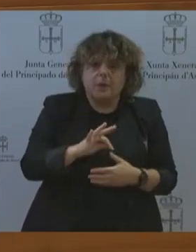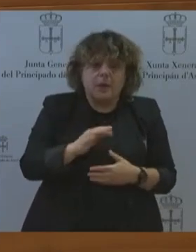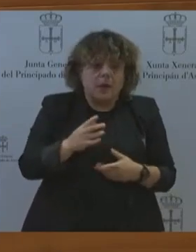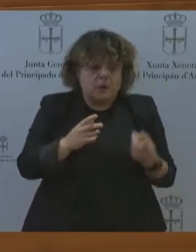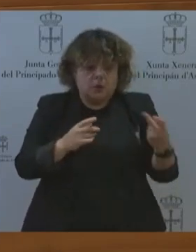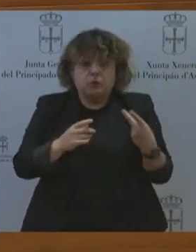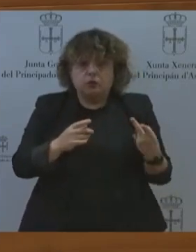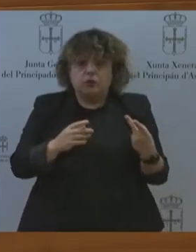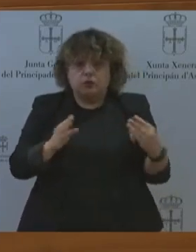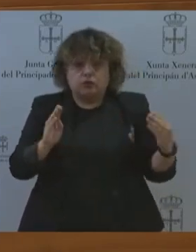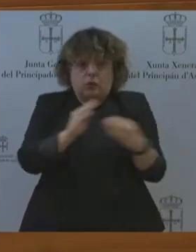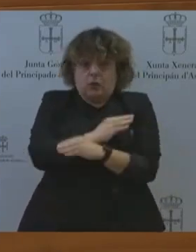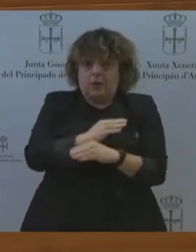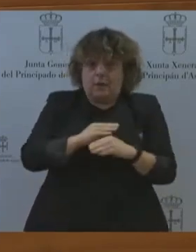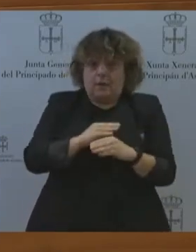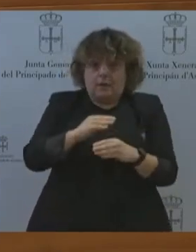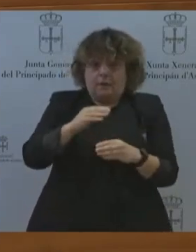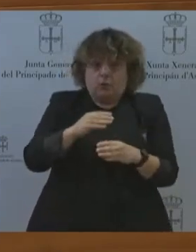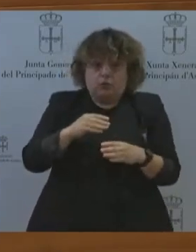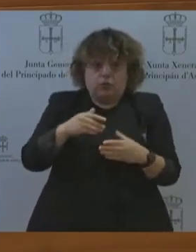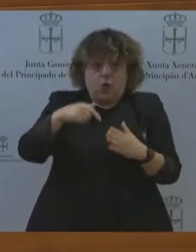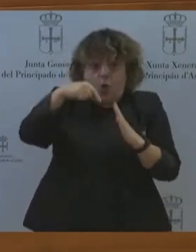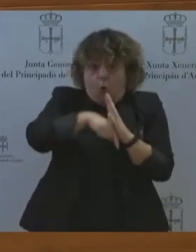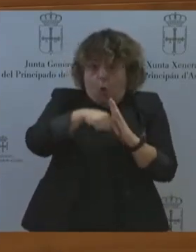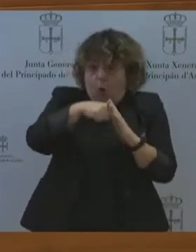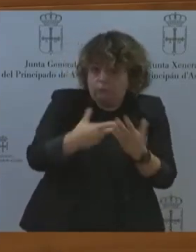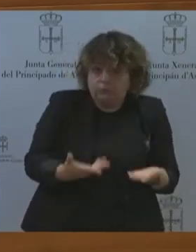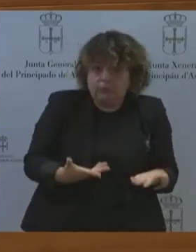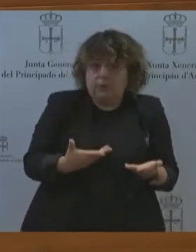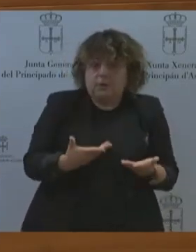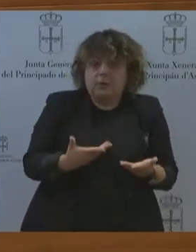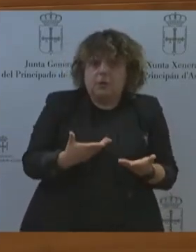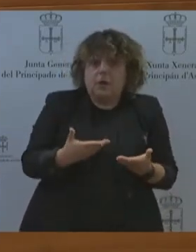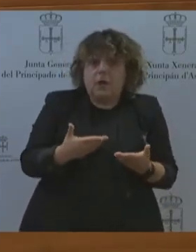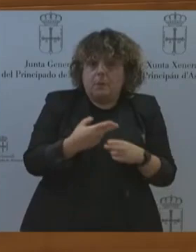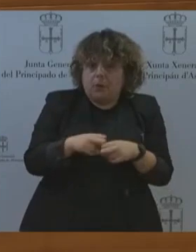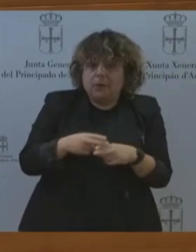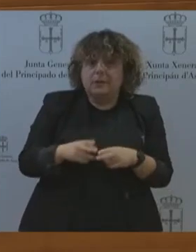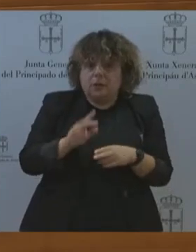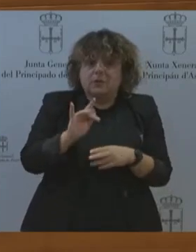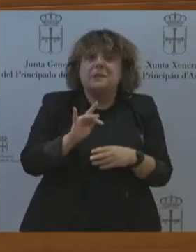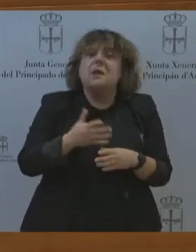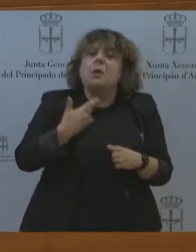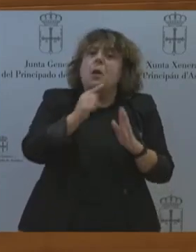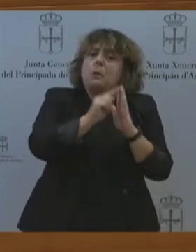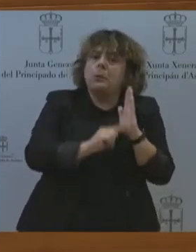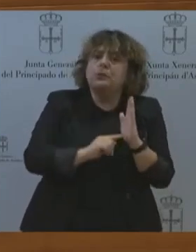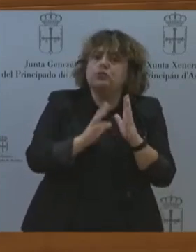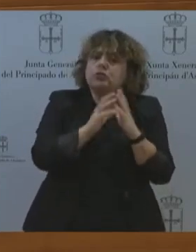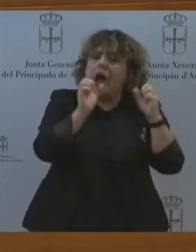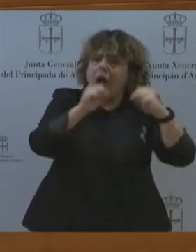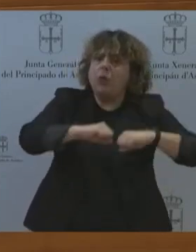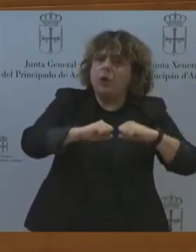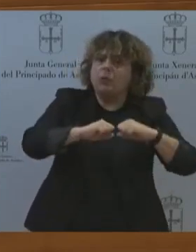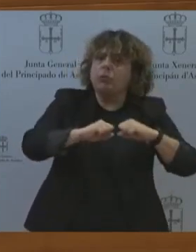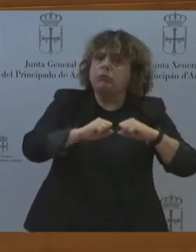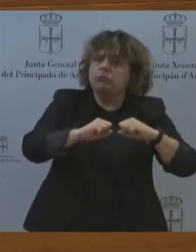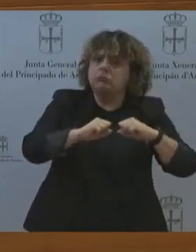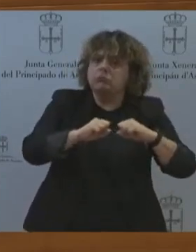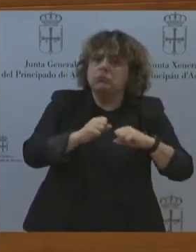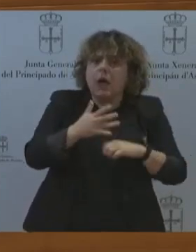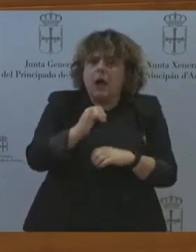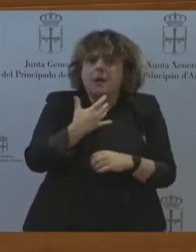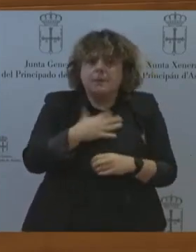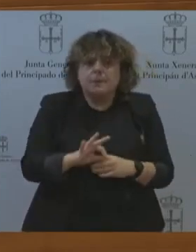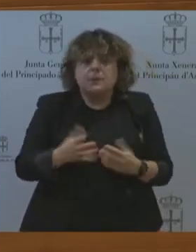Pero también creo que podemos encontrar algunos puntos de acuerdo. Es por esto por lo que, en primer lugar, desde el Partido Popular, hemos decidido